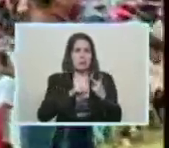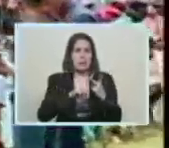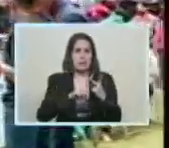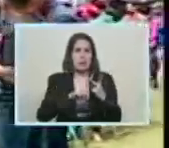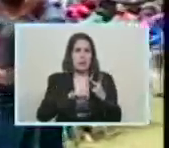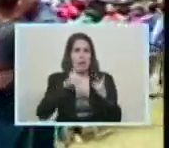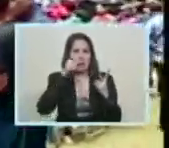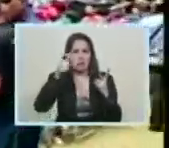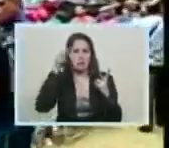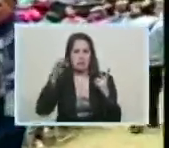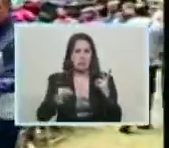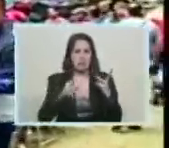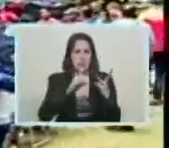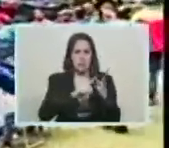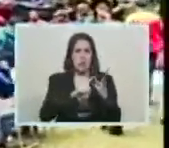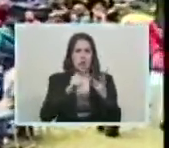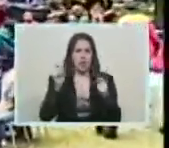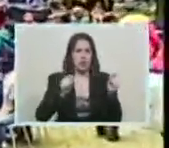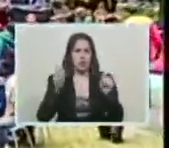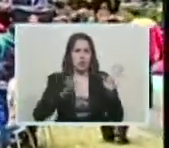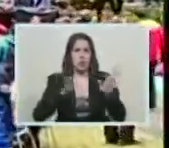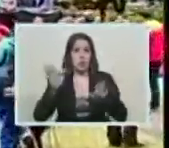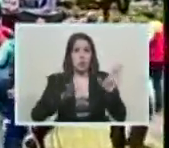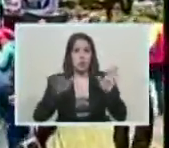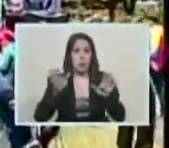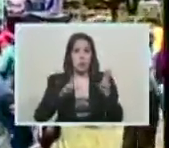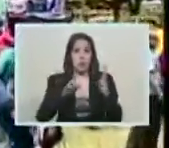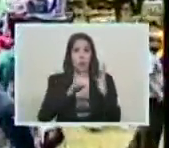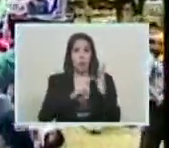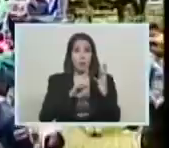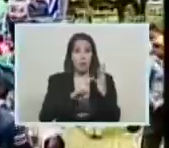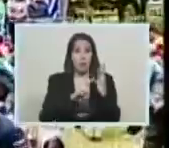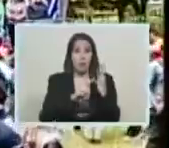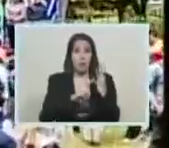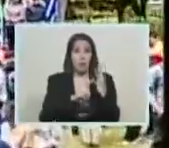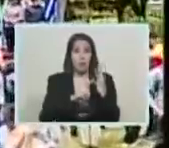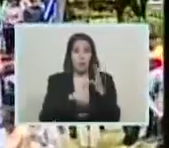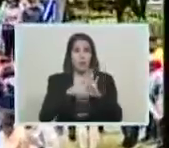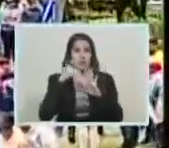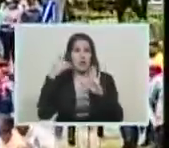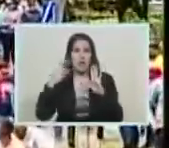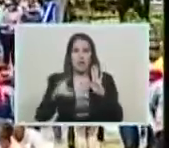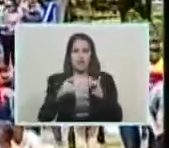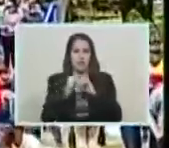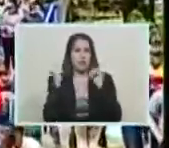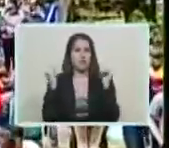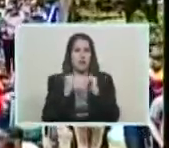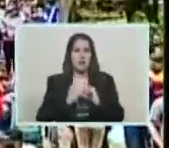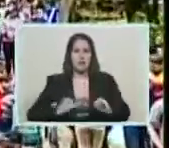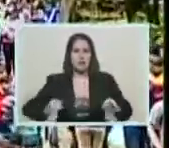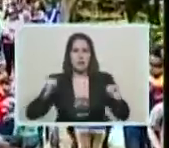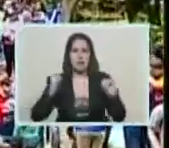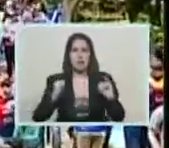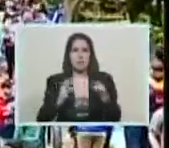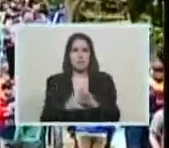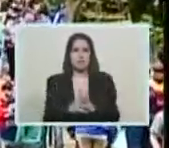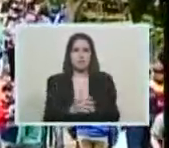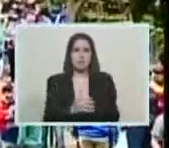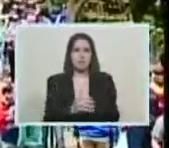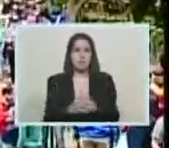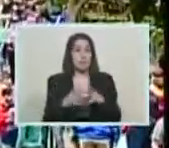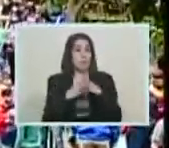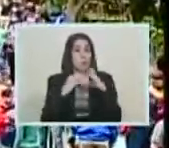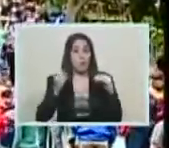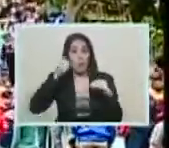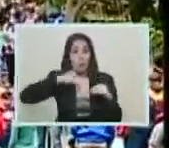al turismo, el derecho, diría yo, englobando todos estos temas, presidente, el derecho a la felicidad, el derecho que tiene nuestro